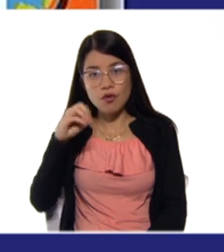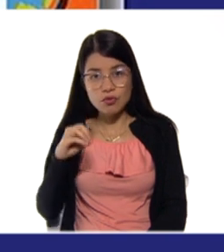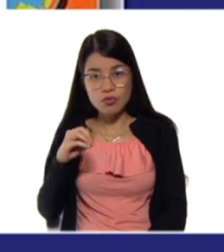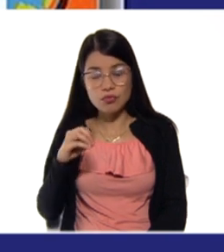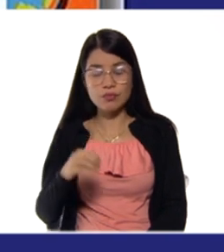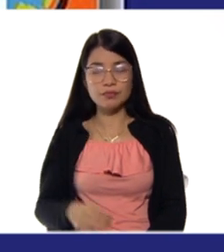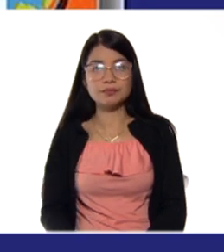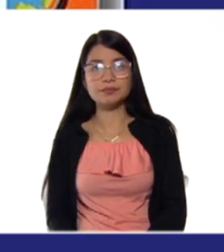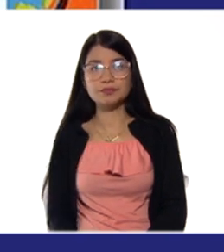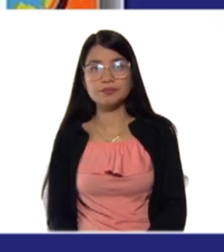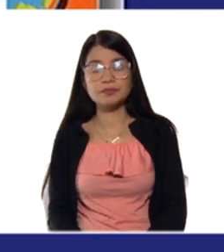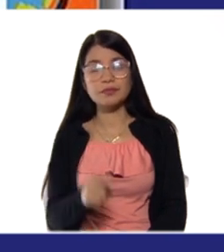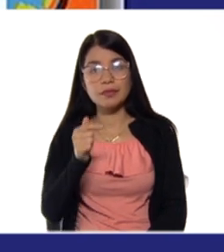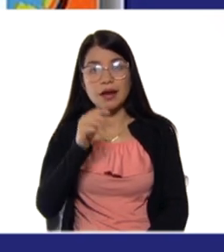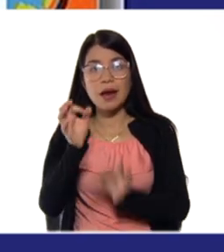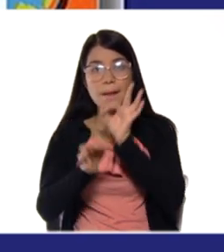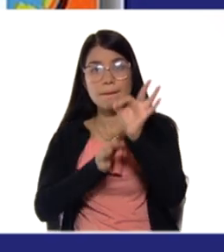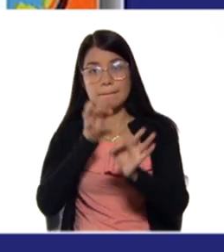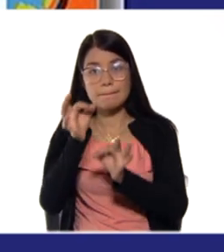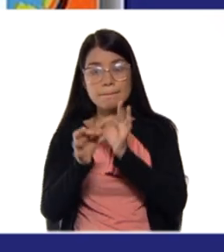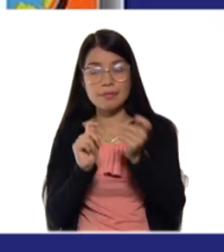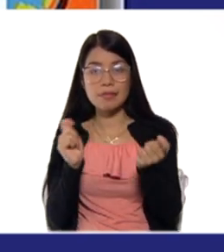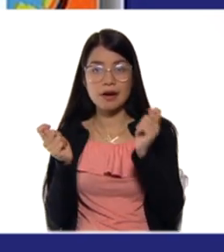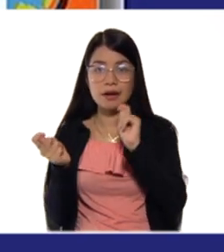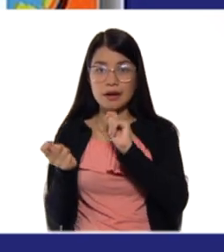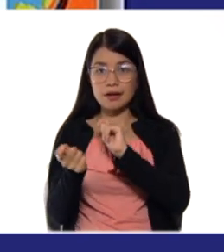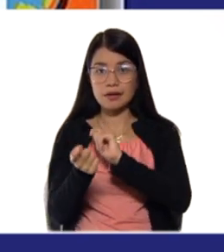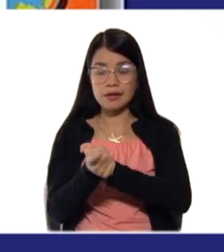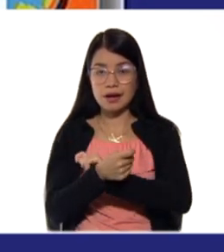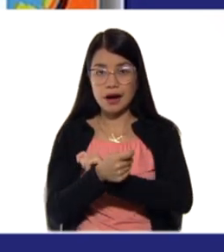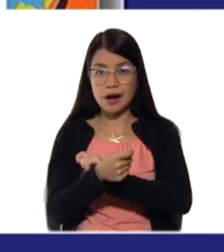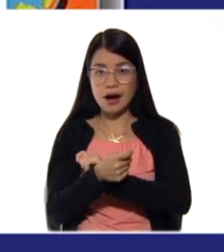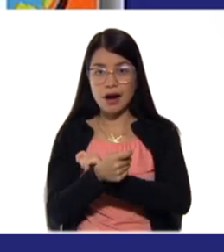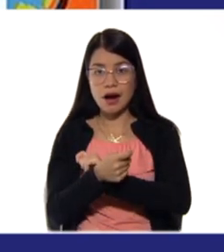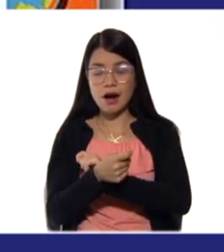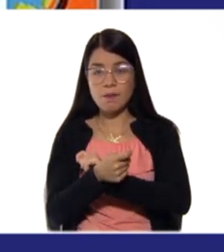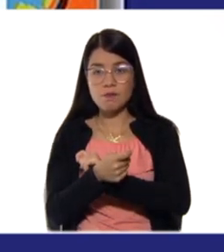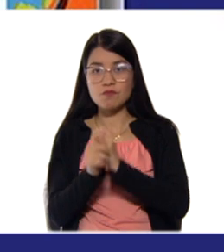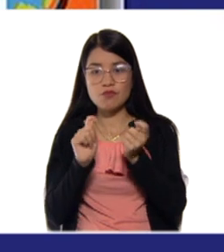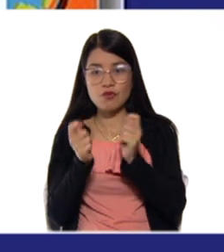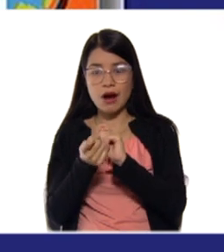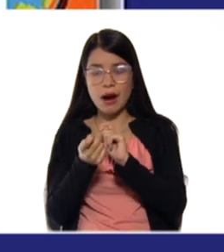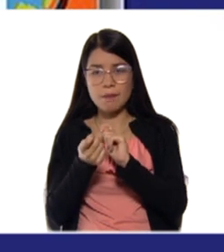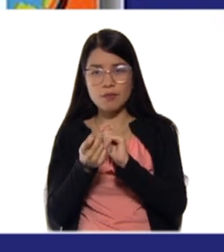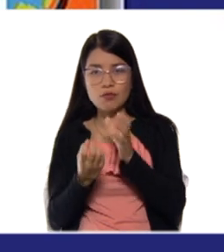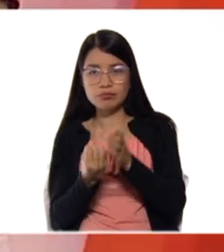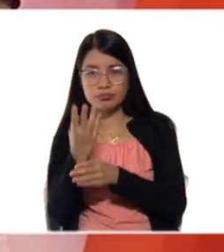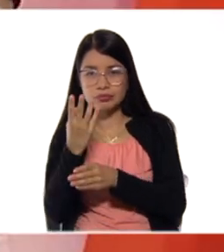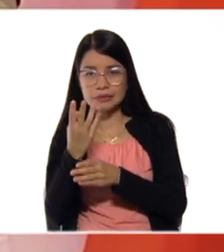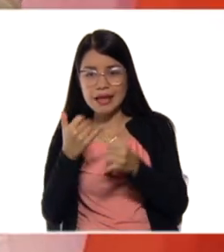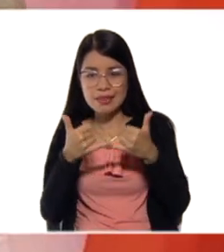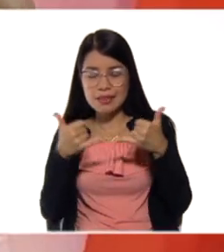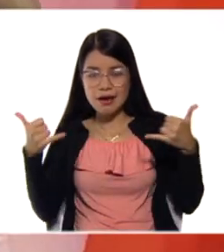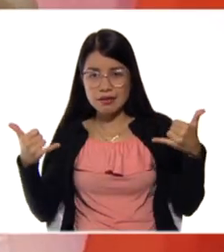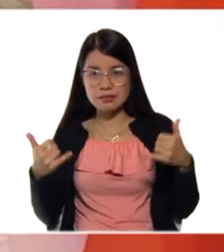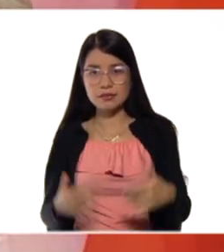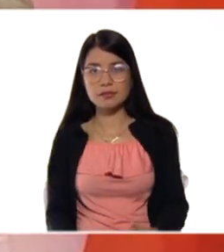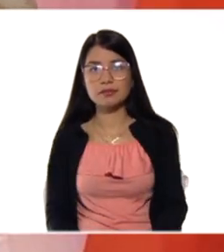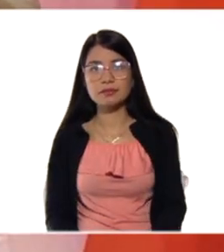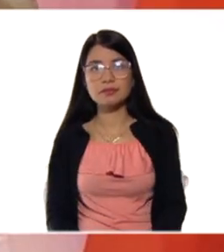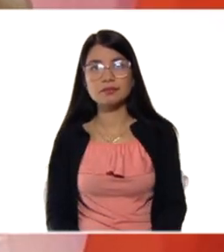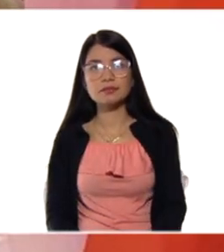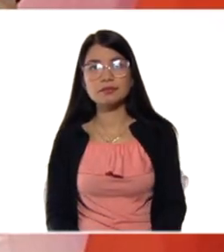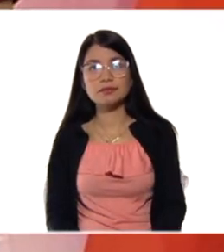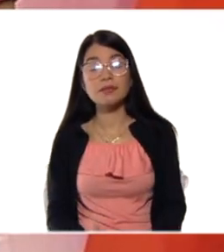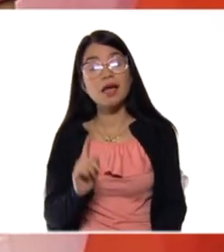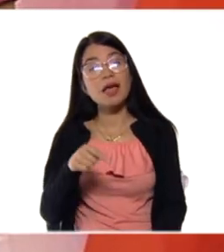suelen implicar cambios en la hibridación y en los ángulos de enlace. Más adelante veamos, vamos a